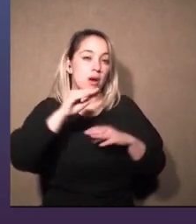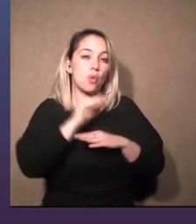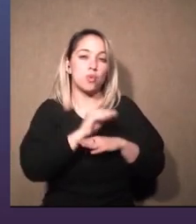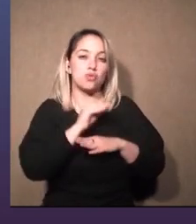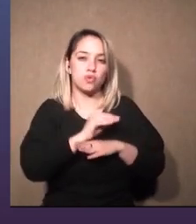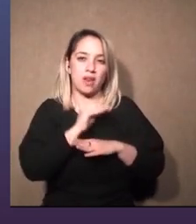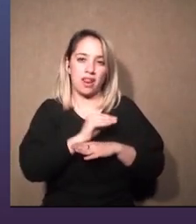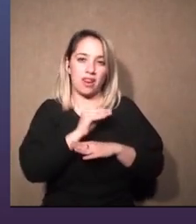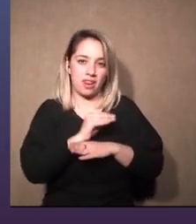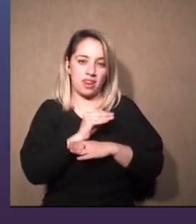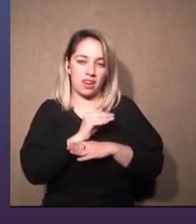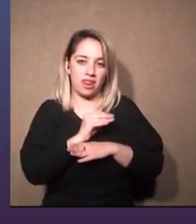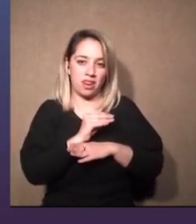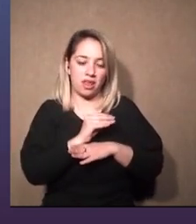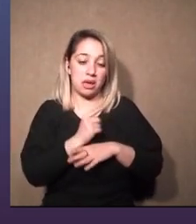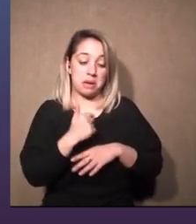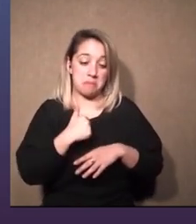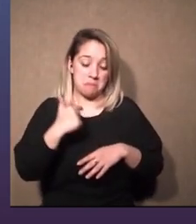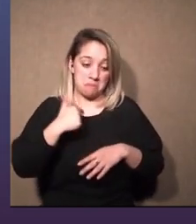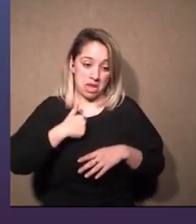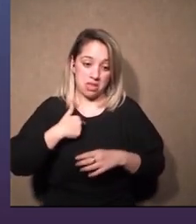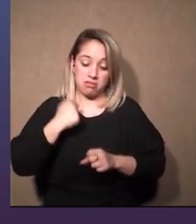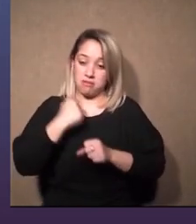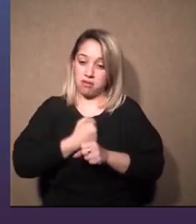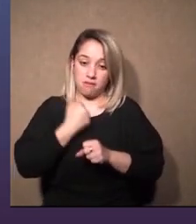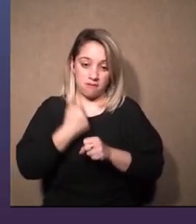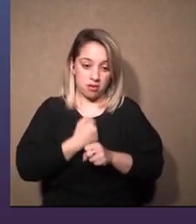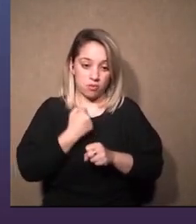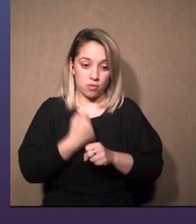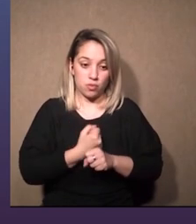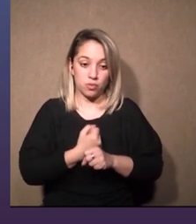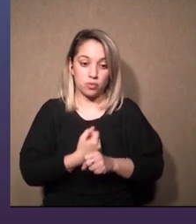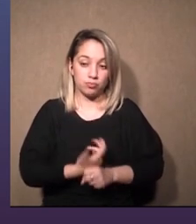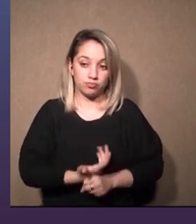que está que mi oficio este